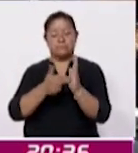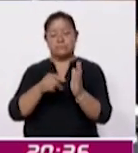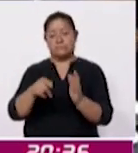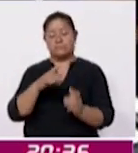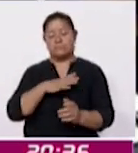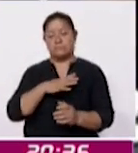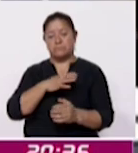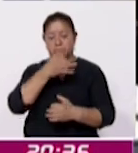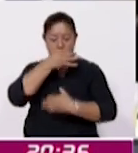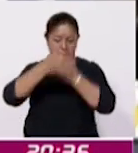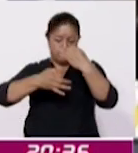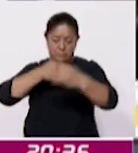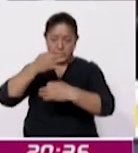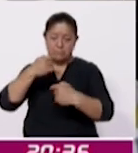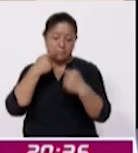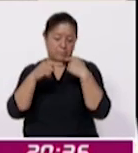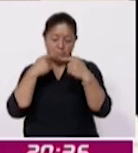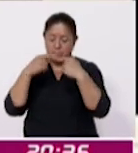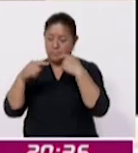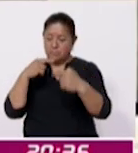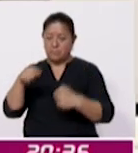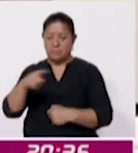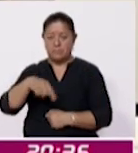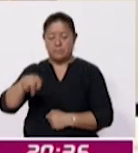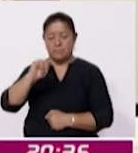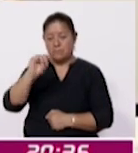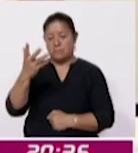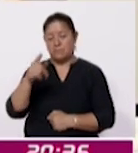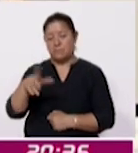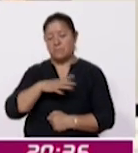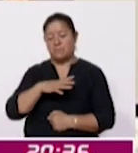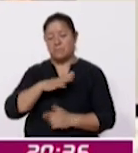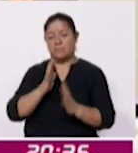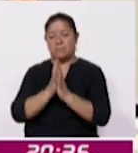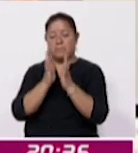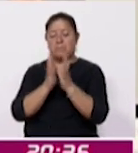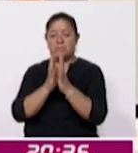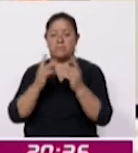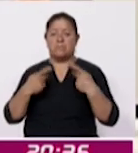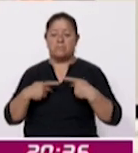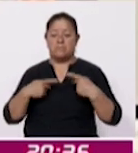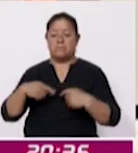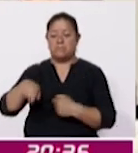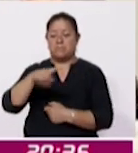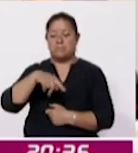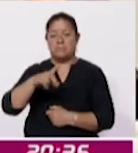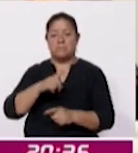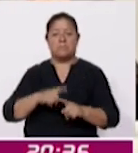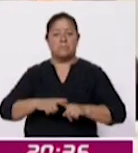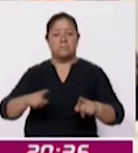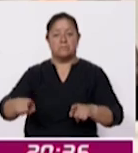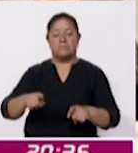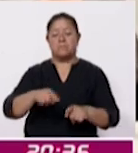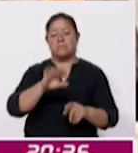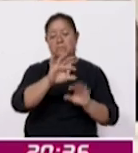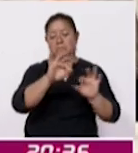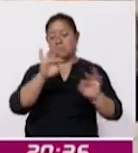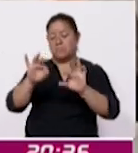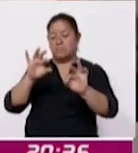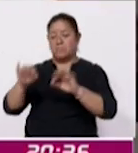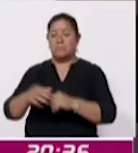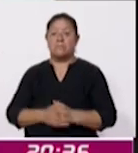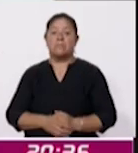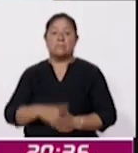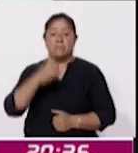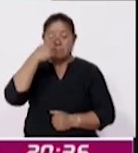fomentan el diálogo y las discusiones técnicas entre participantes de diversos sectores y tomadores de decisiones